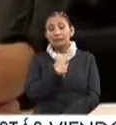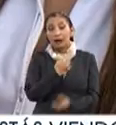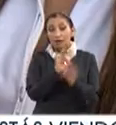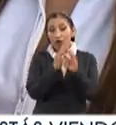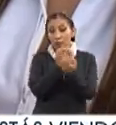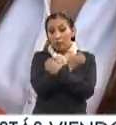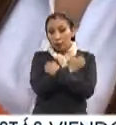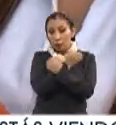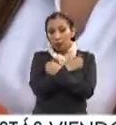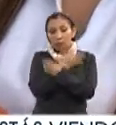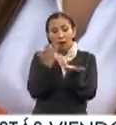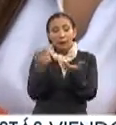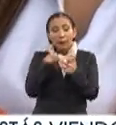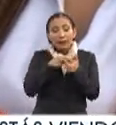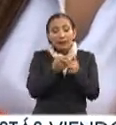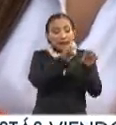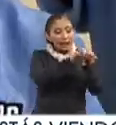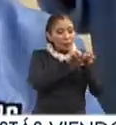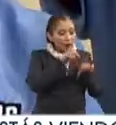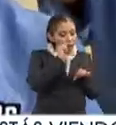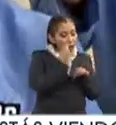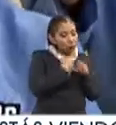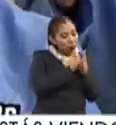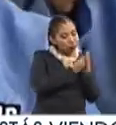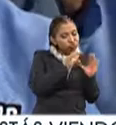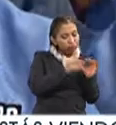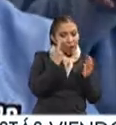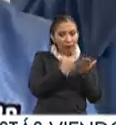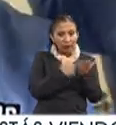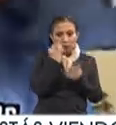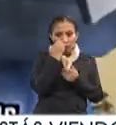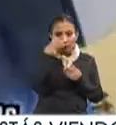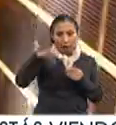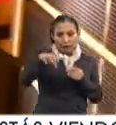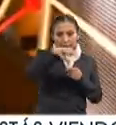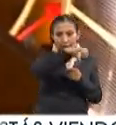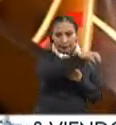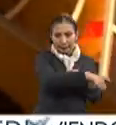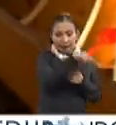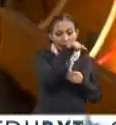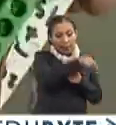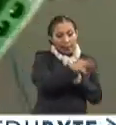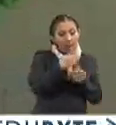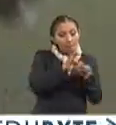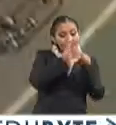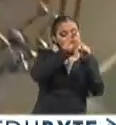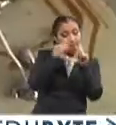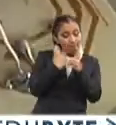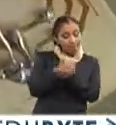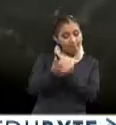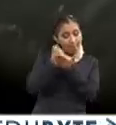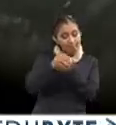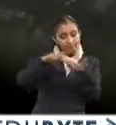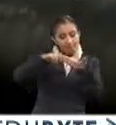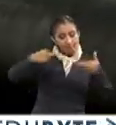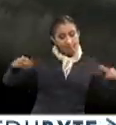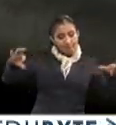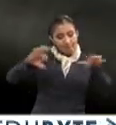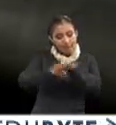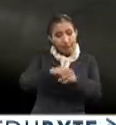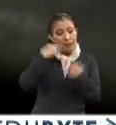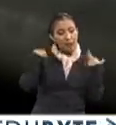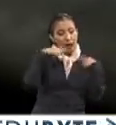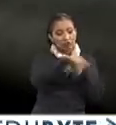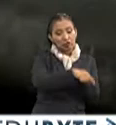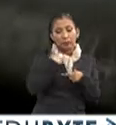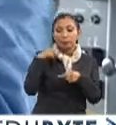educativa se ejecuta a partir de un equipo técnico pedagógico en los planteles educativos, en el que se destaca el gestor de vinculación, así como